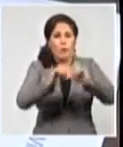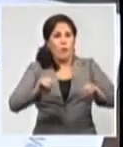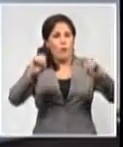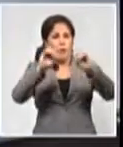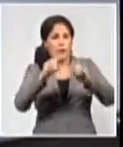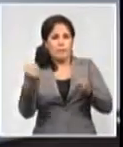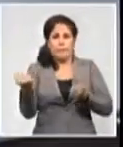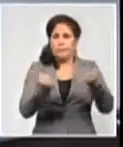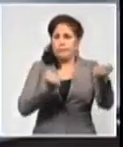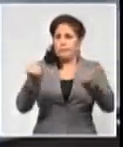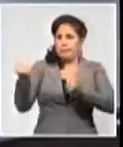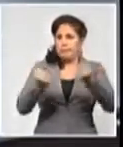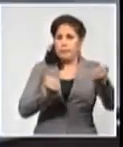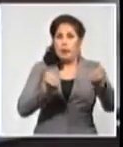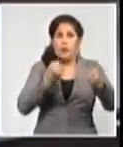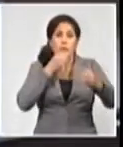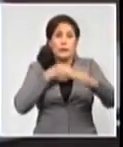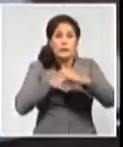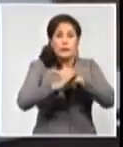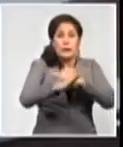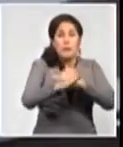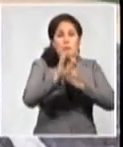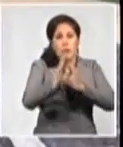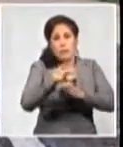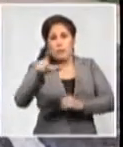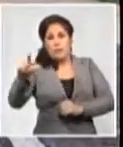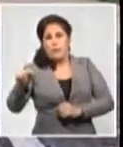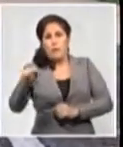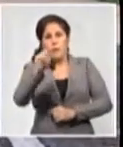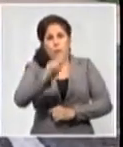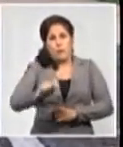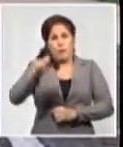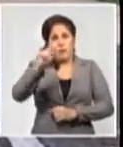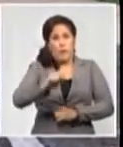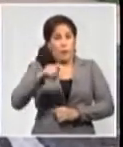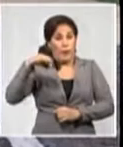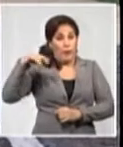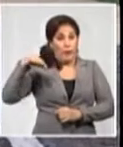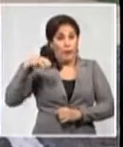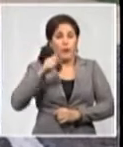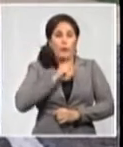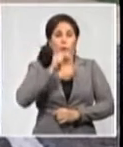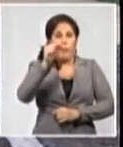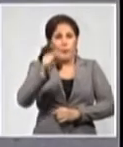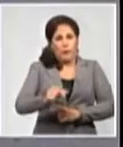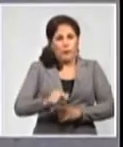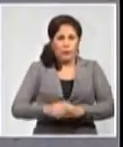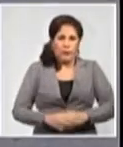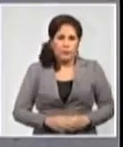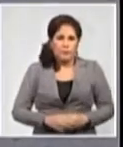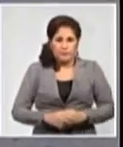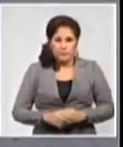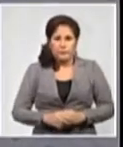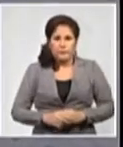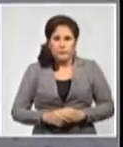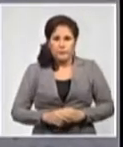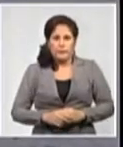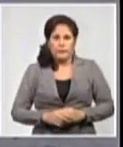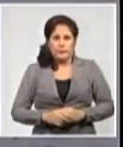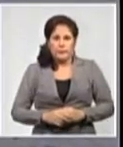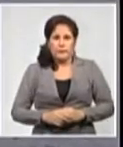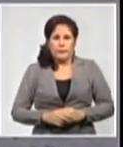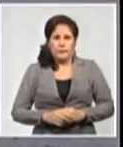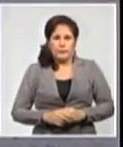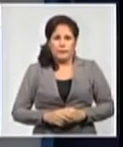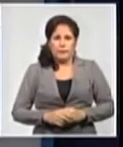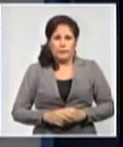vial por las vías de acceso y en el interior del municipio. Desde Pinal del Río, Pedro Lázaro Rodríguez Quigli, Sistema Informativo de la Televisión